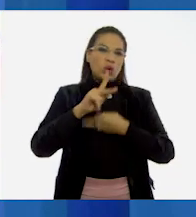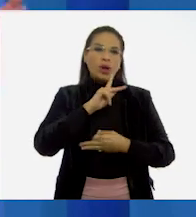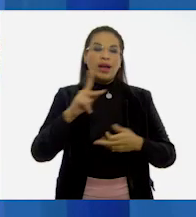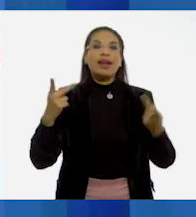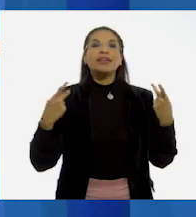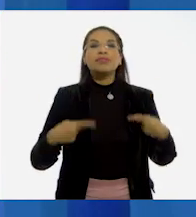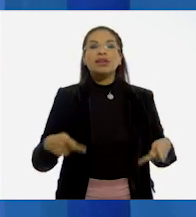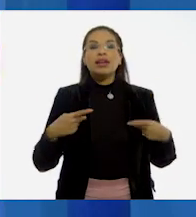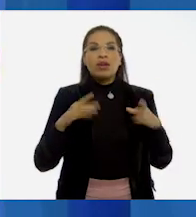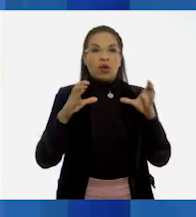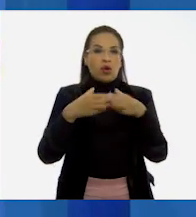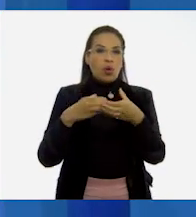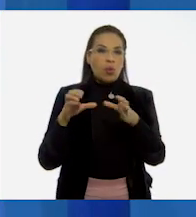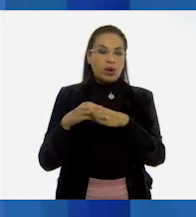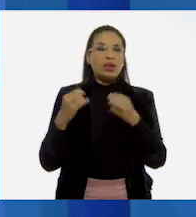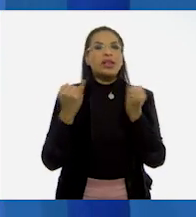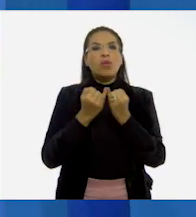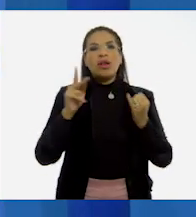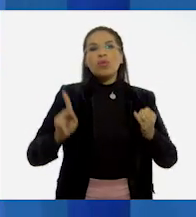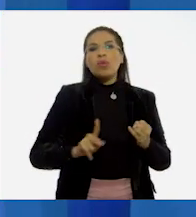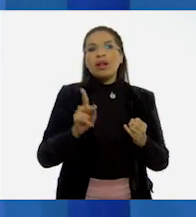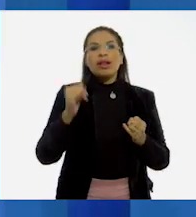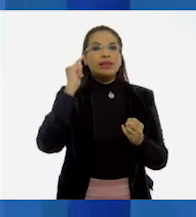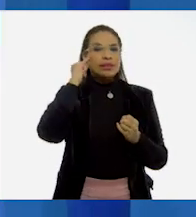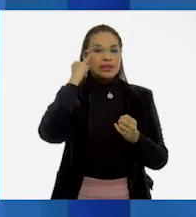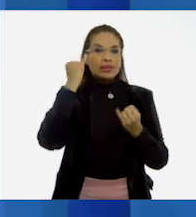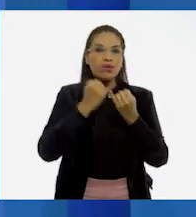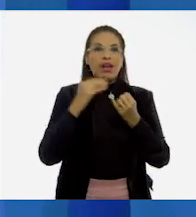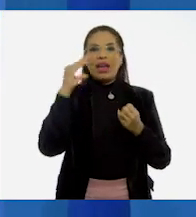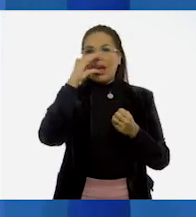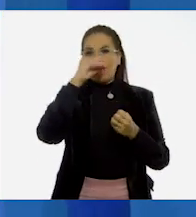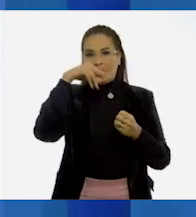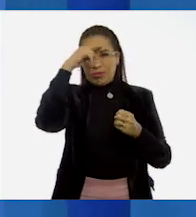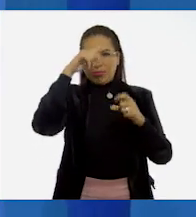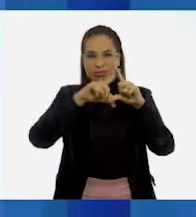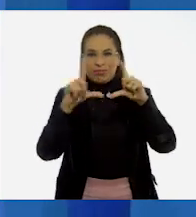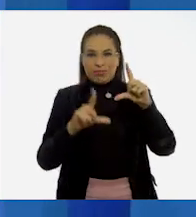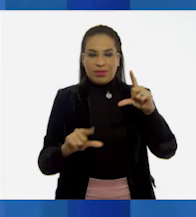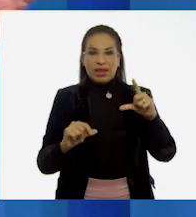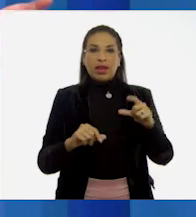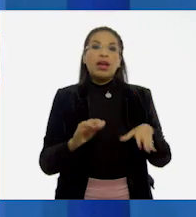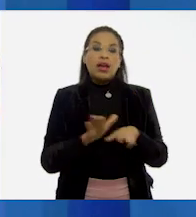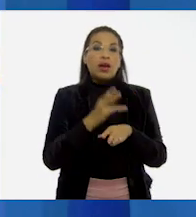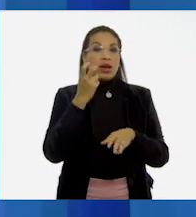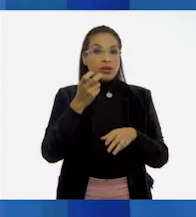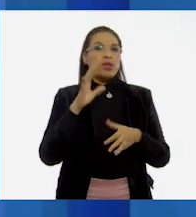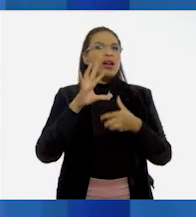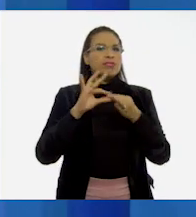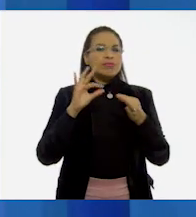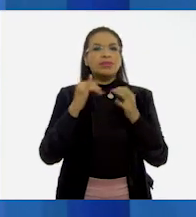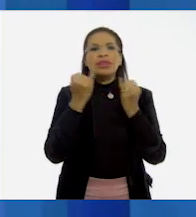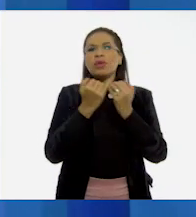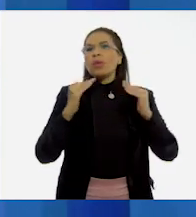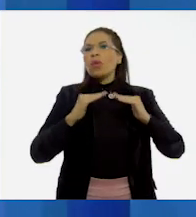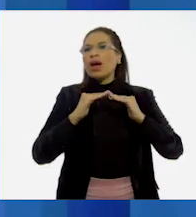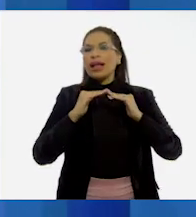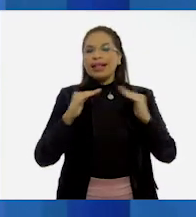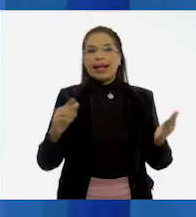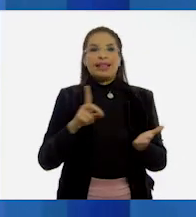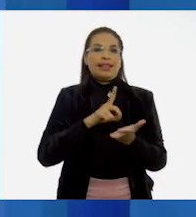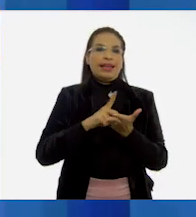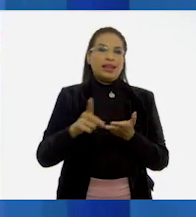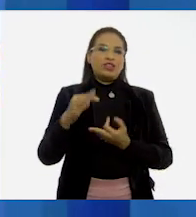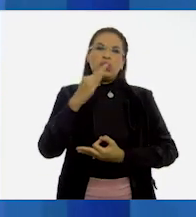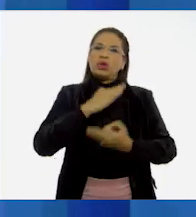y comunidades, así como pueblos indígenas y afromexicanos. Y de este modo hablaremos de la igualdad de derechos